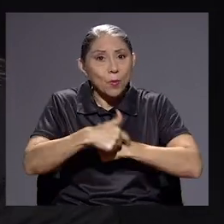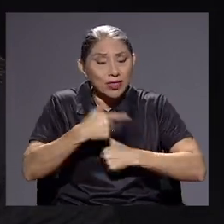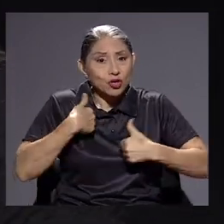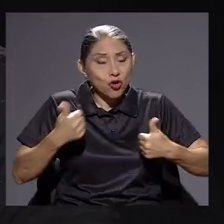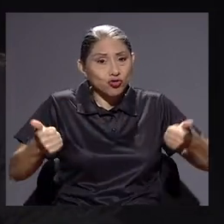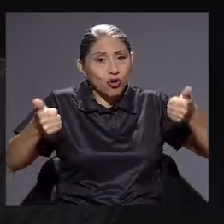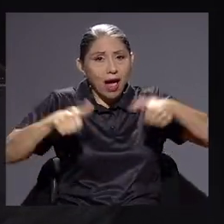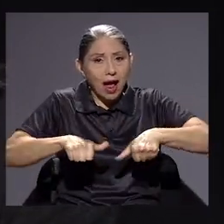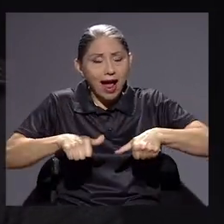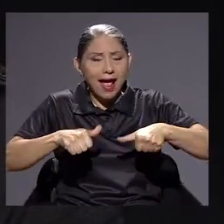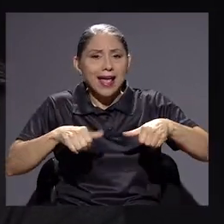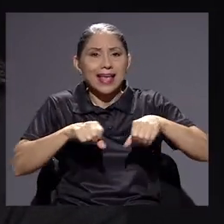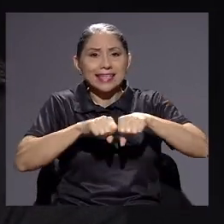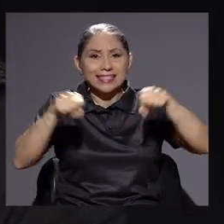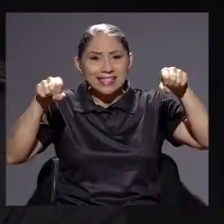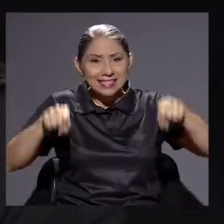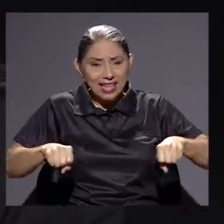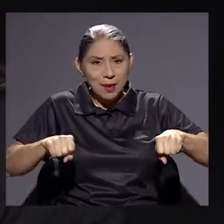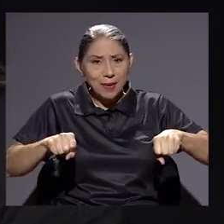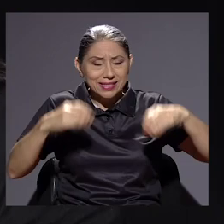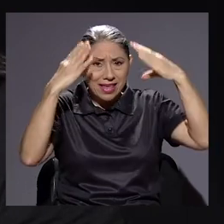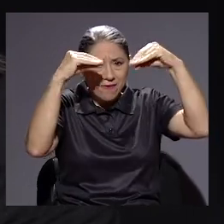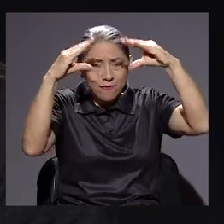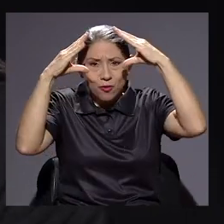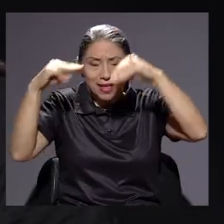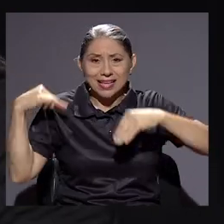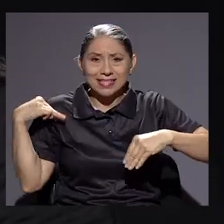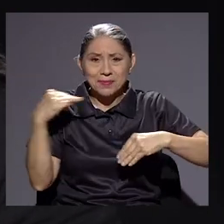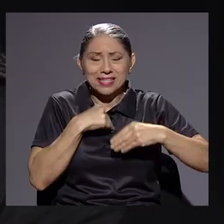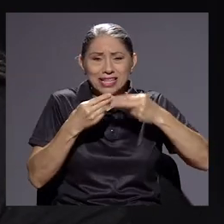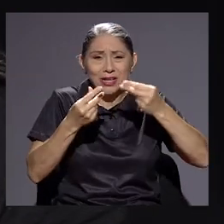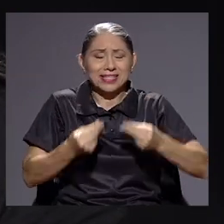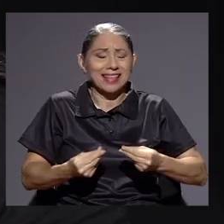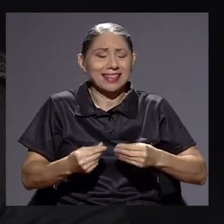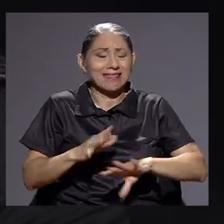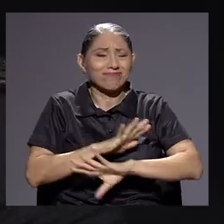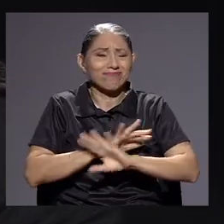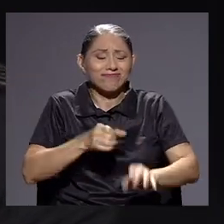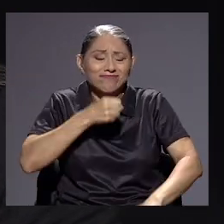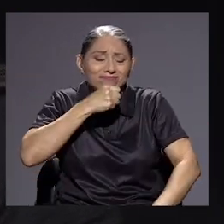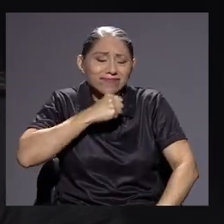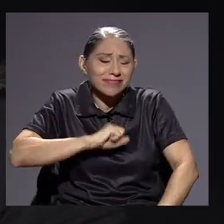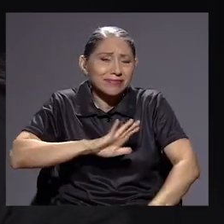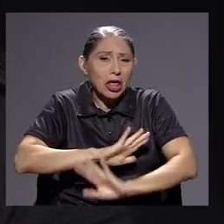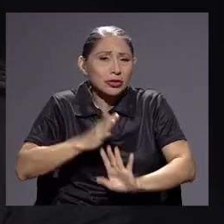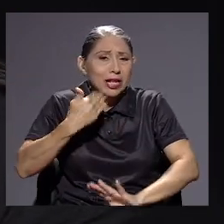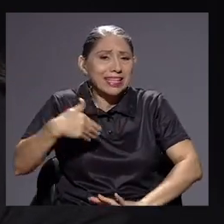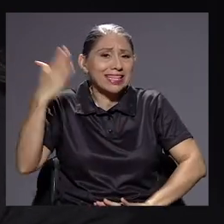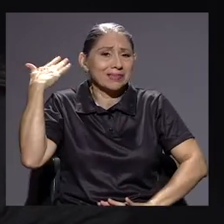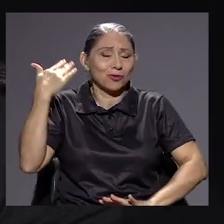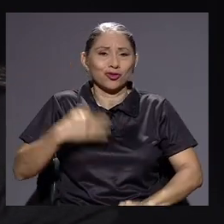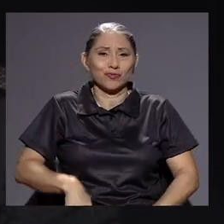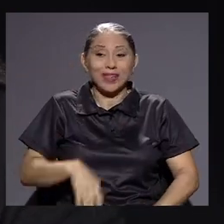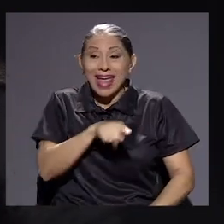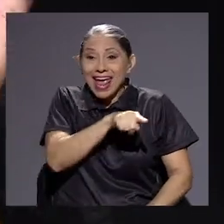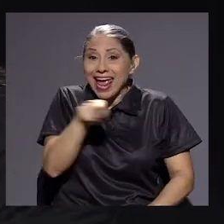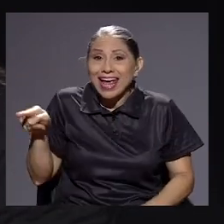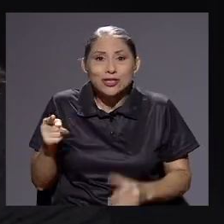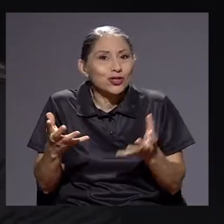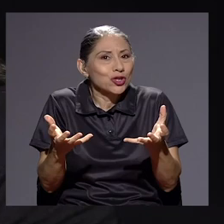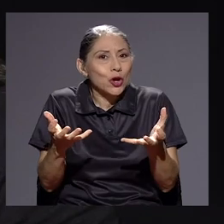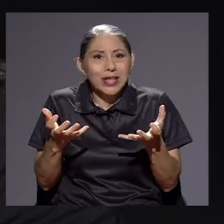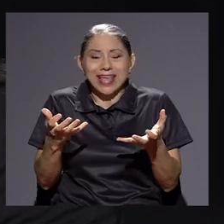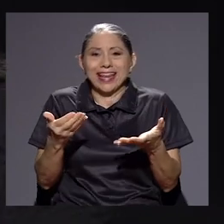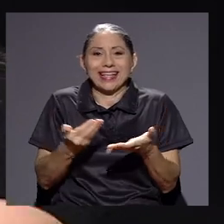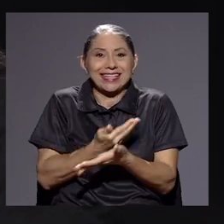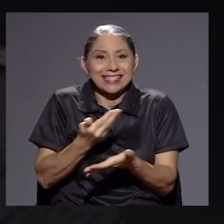acuerdo, los sistemas informáticos de Hacienda son obsoletísimos. Estoy totalmente de acuerdo en que ellos le quieren que se les